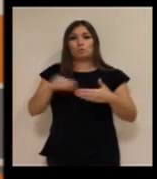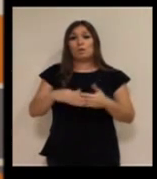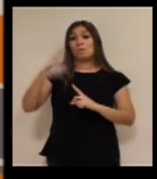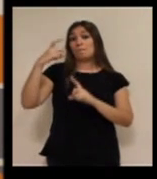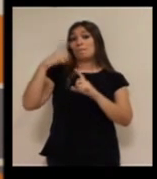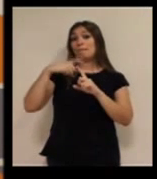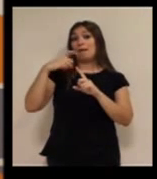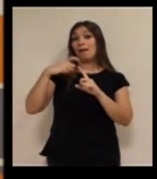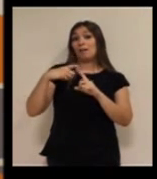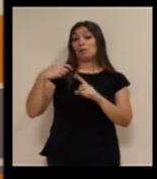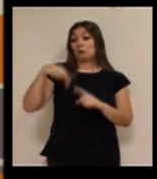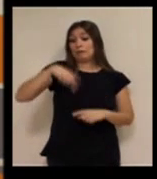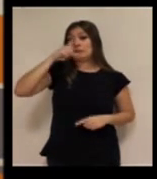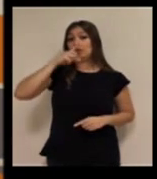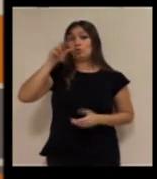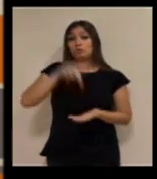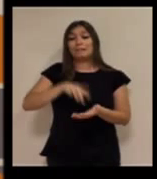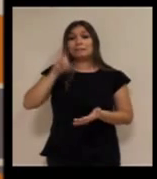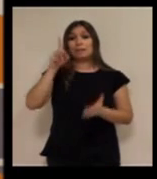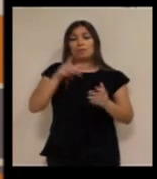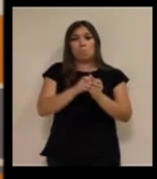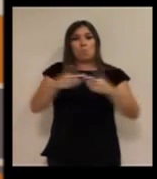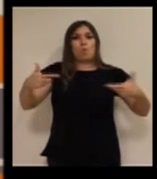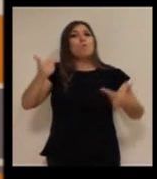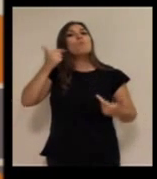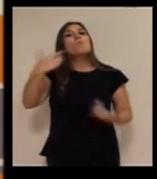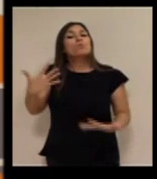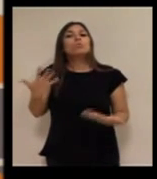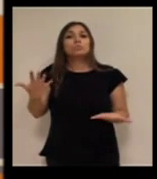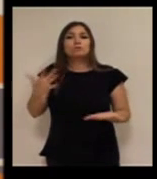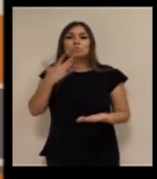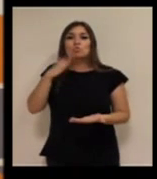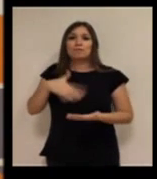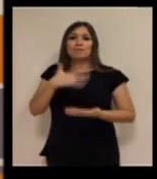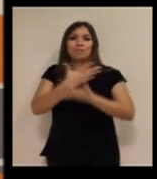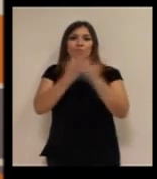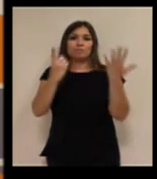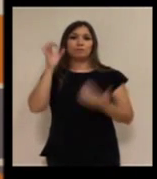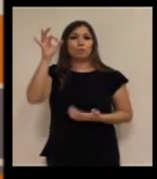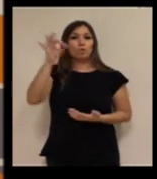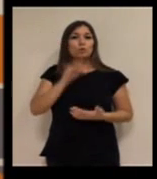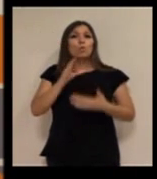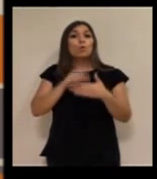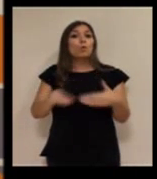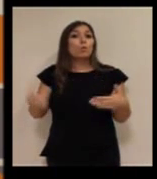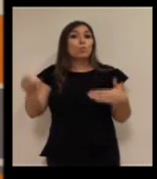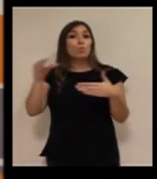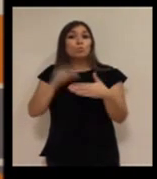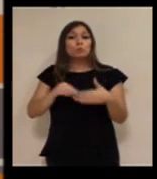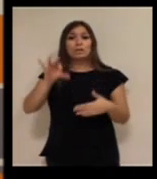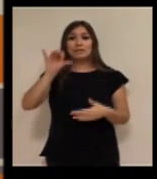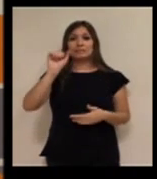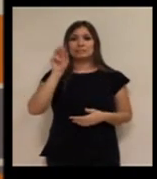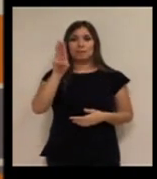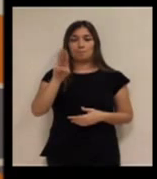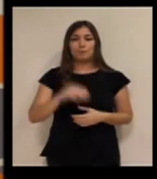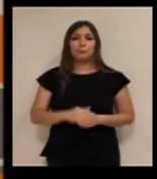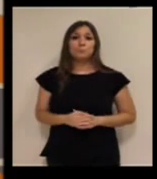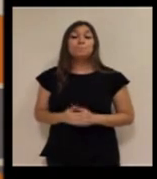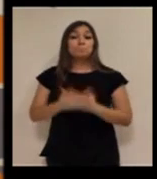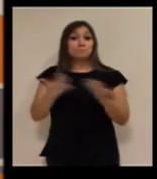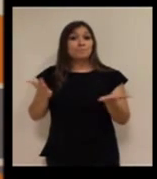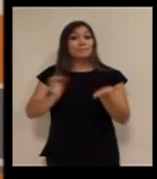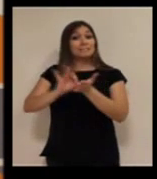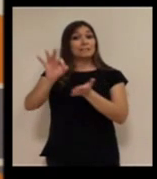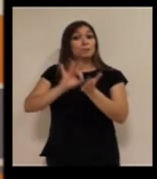2013, que representan un 16% de los usuarios de SAT, teniendo en cuenta